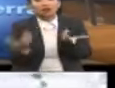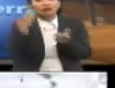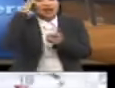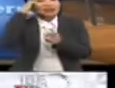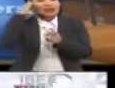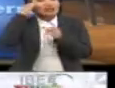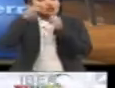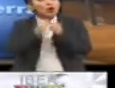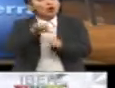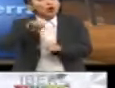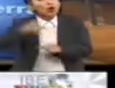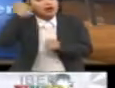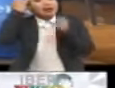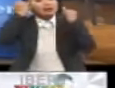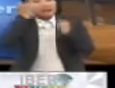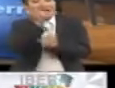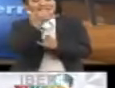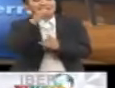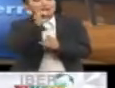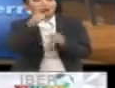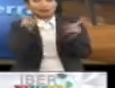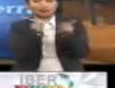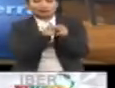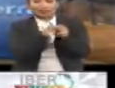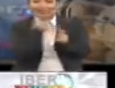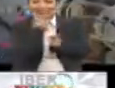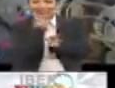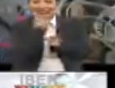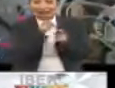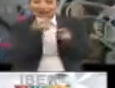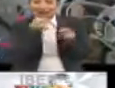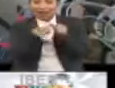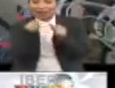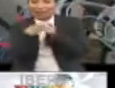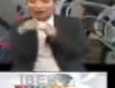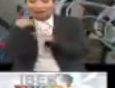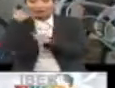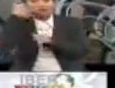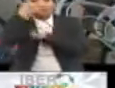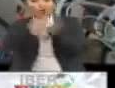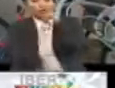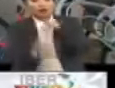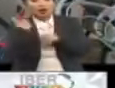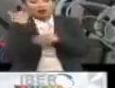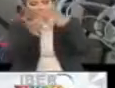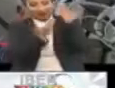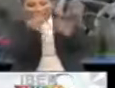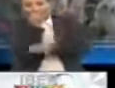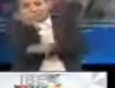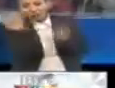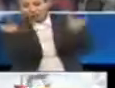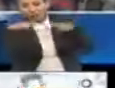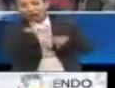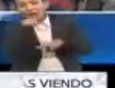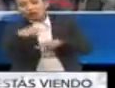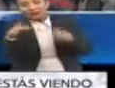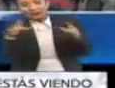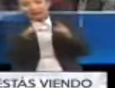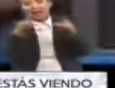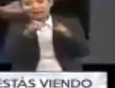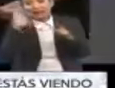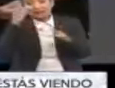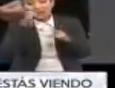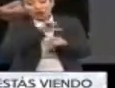Estación, o iniciativa YES por sus siglas en inglés. Y con una llamada final con estudiantes y educadores, este enlace